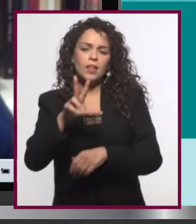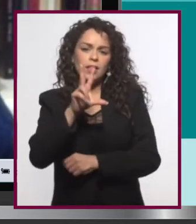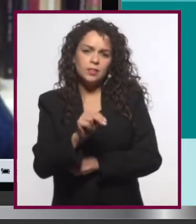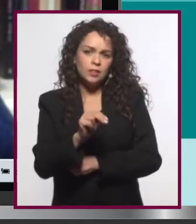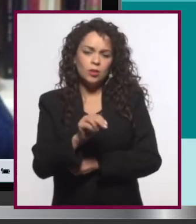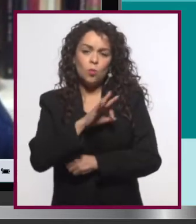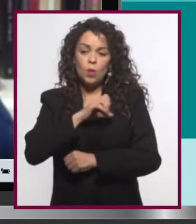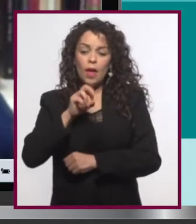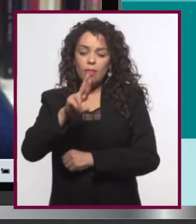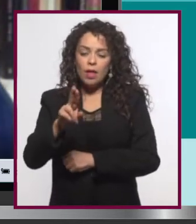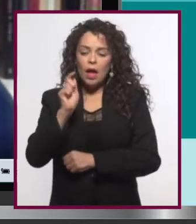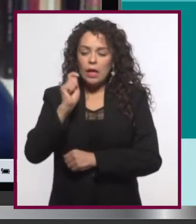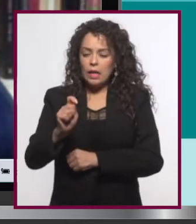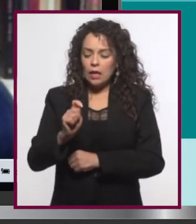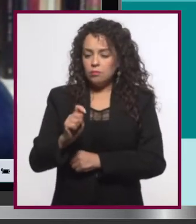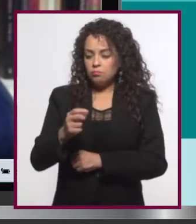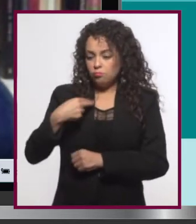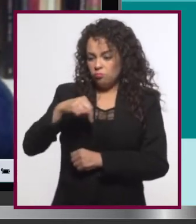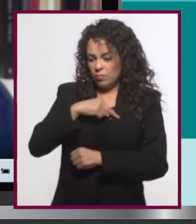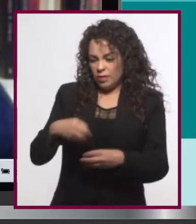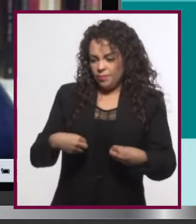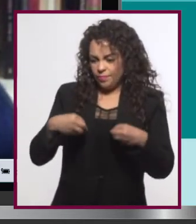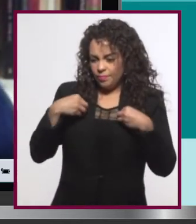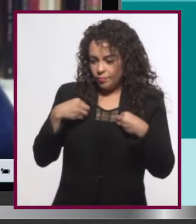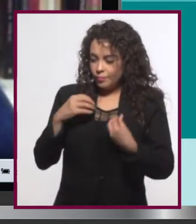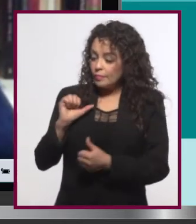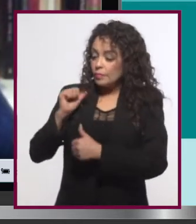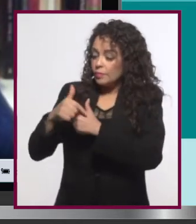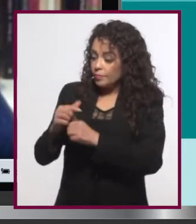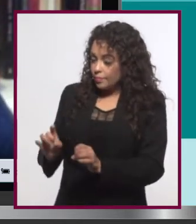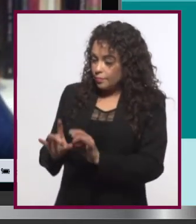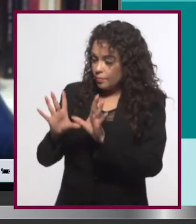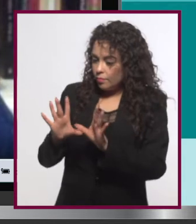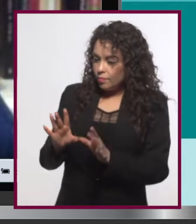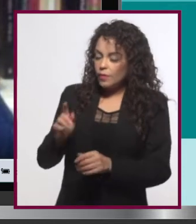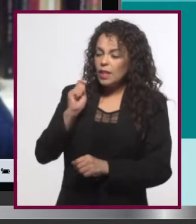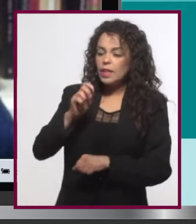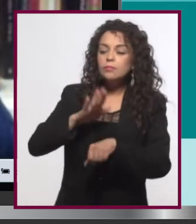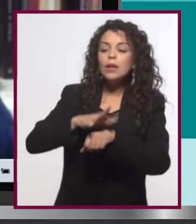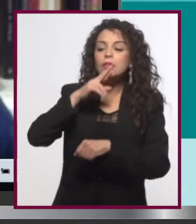ciertos momentos de nuestra vida lo mejor para nosotros sería, pues,